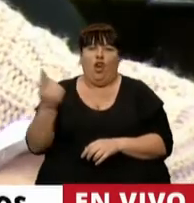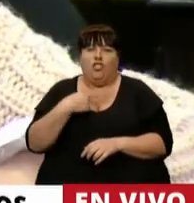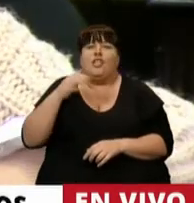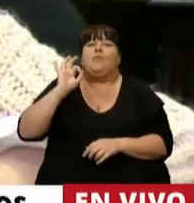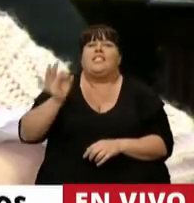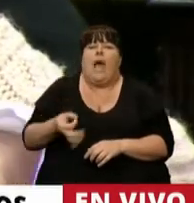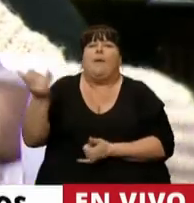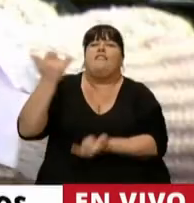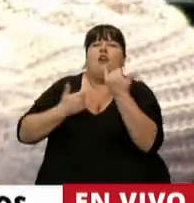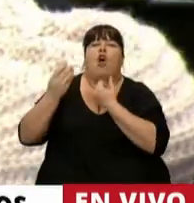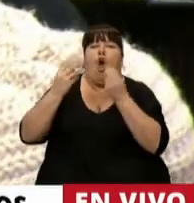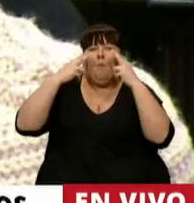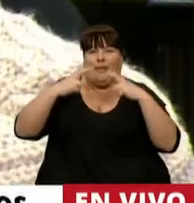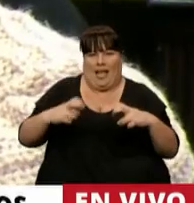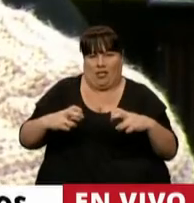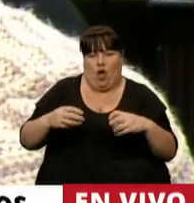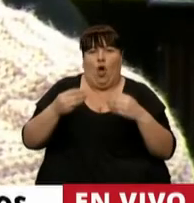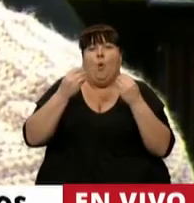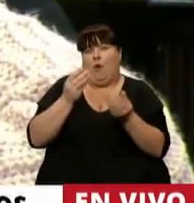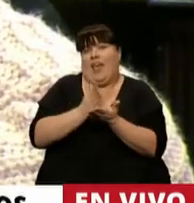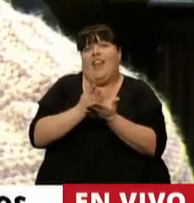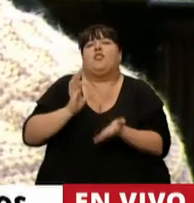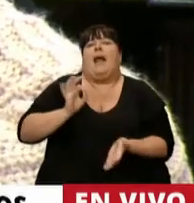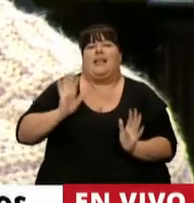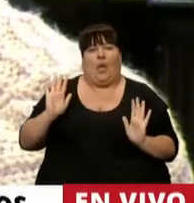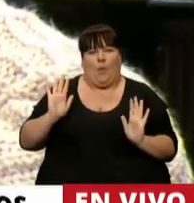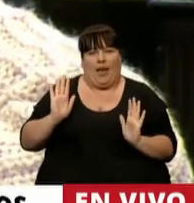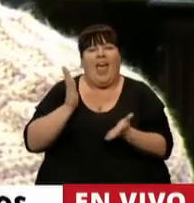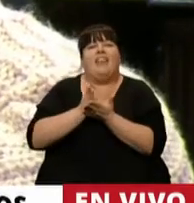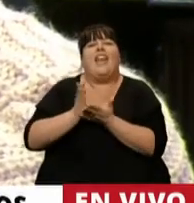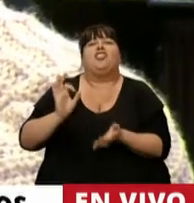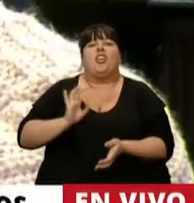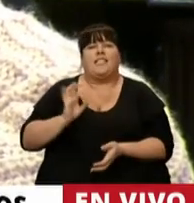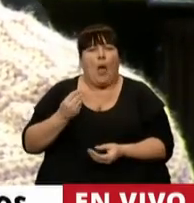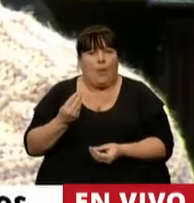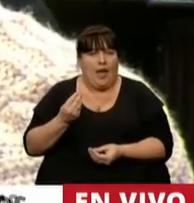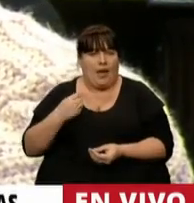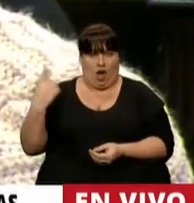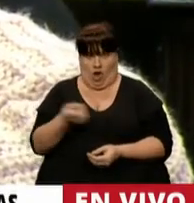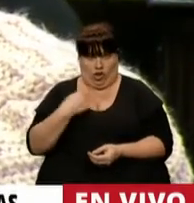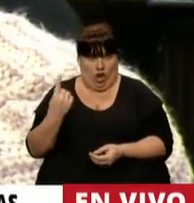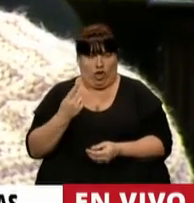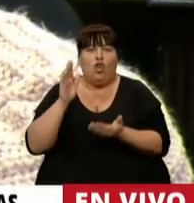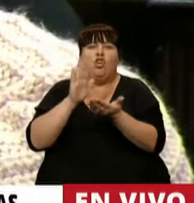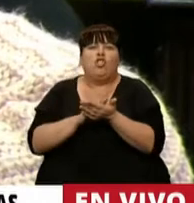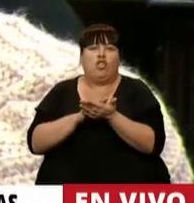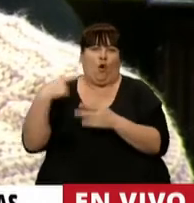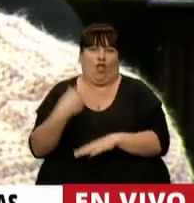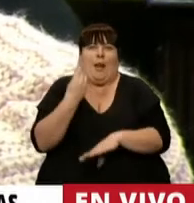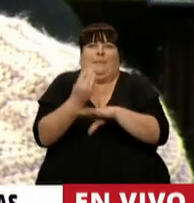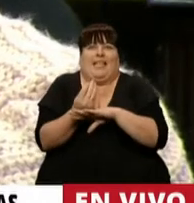tengamos esa información principalmente por el derecho a saber, el derecho a saber nuestro en relación a quienes